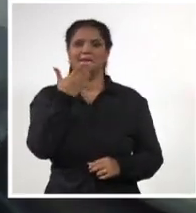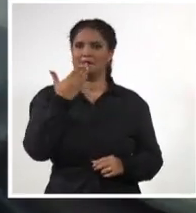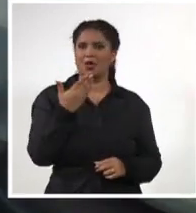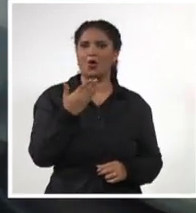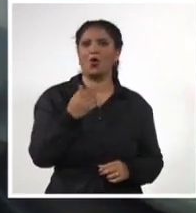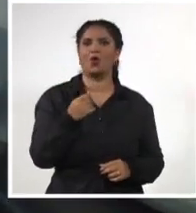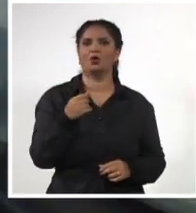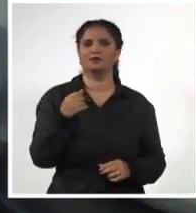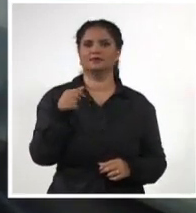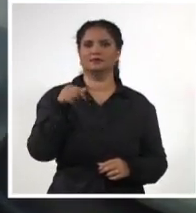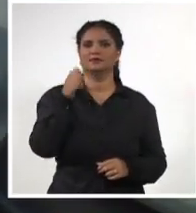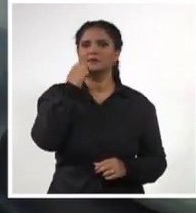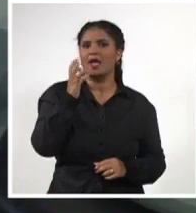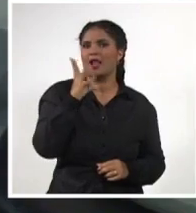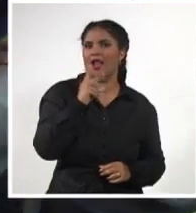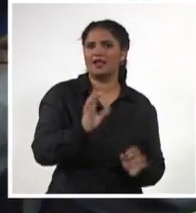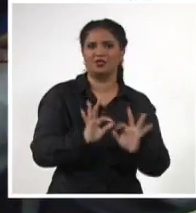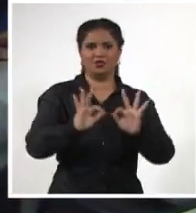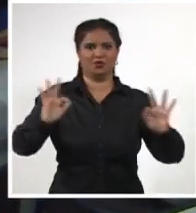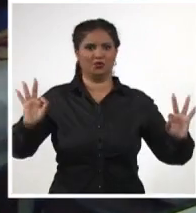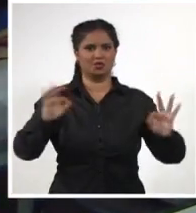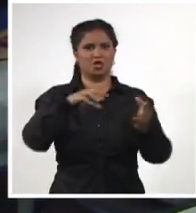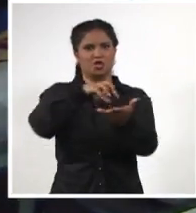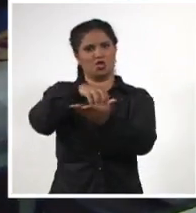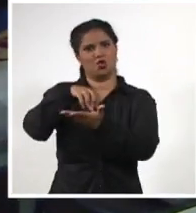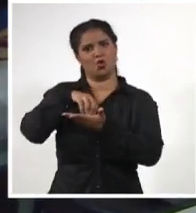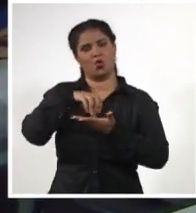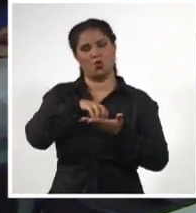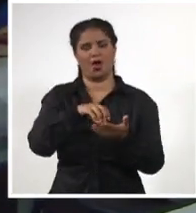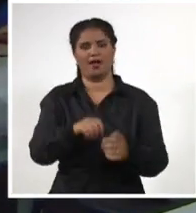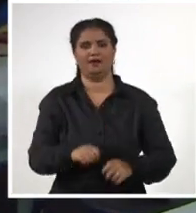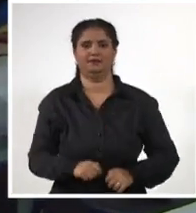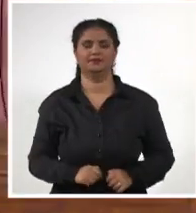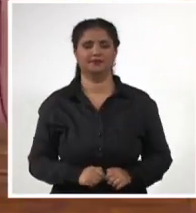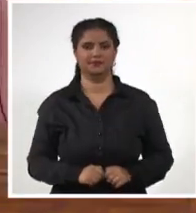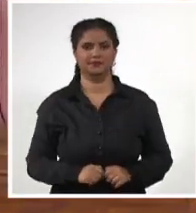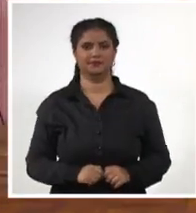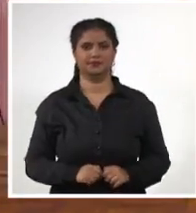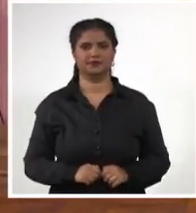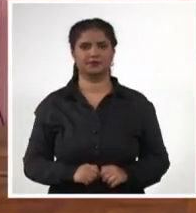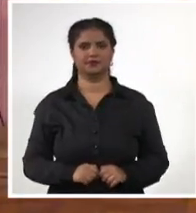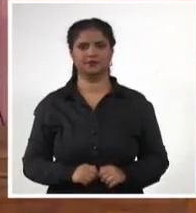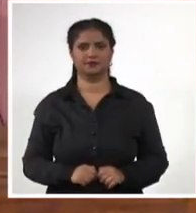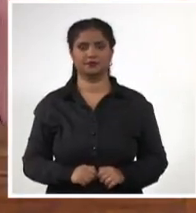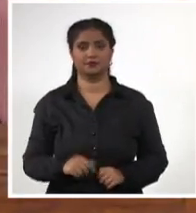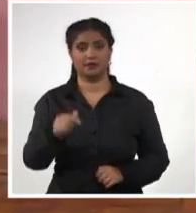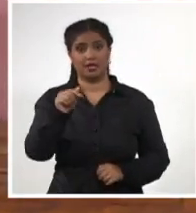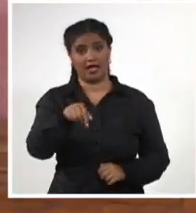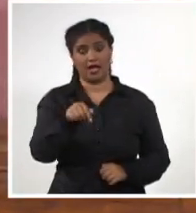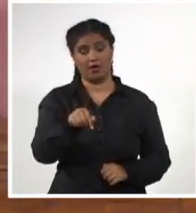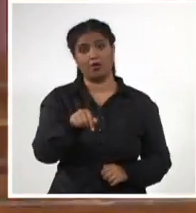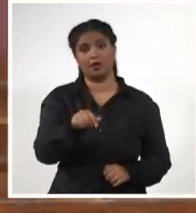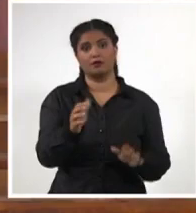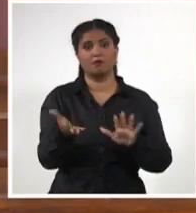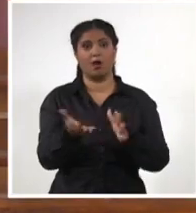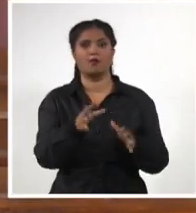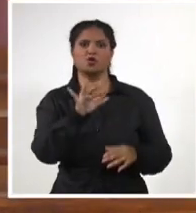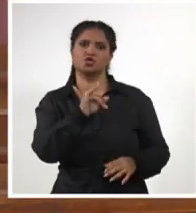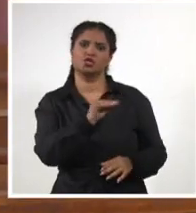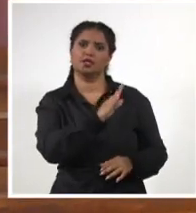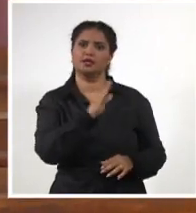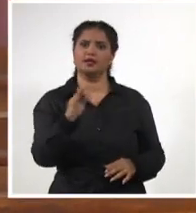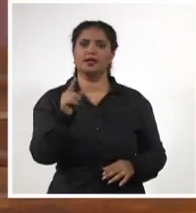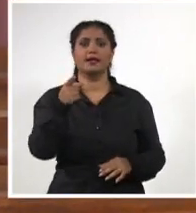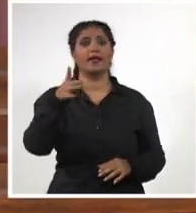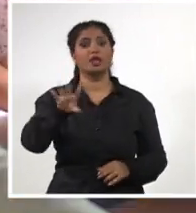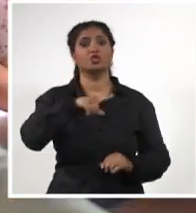a disminuir sus tasas de mortalidad infantil actualmente altas, pues las cifras oscilan entre 7 y 14 fallecidos por cada